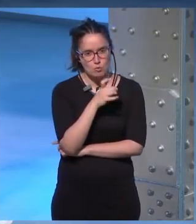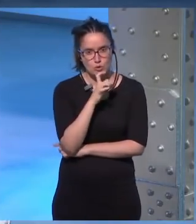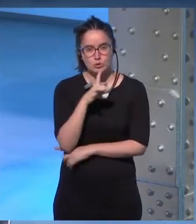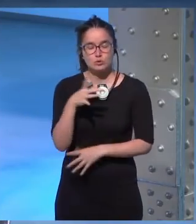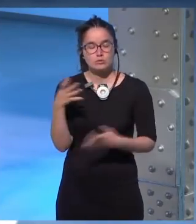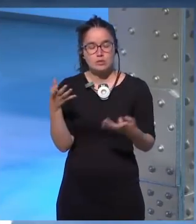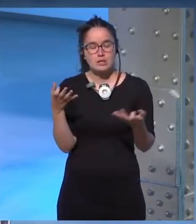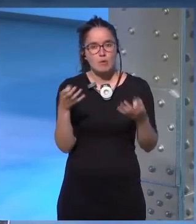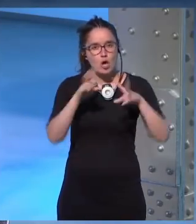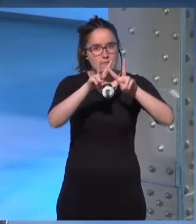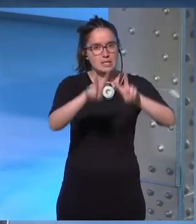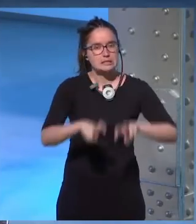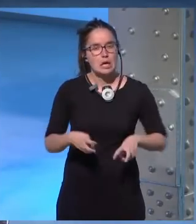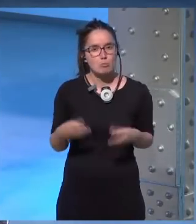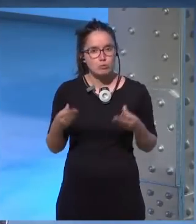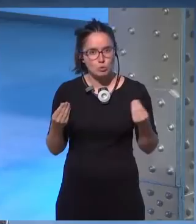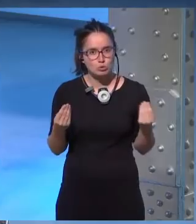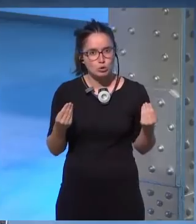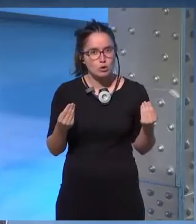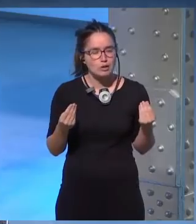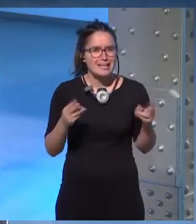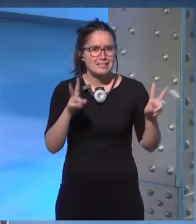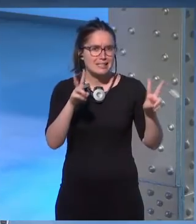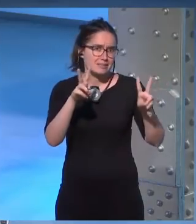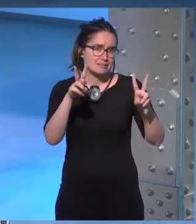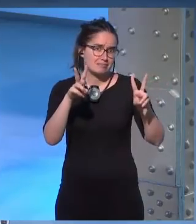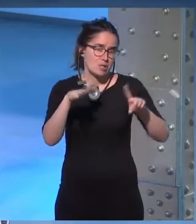tuve que investigar muchísimo en el caso de Brasil